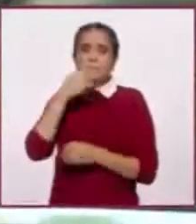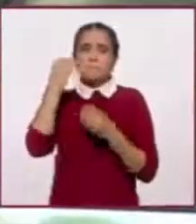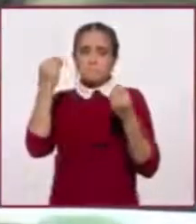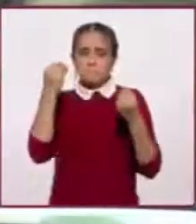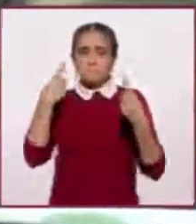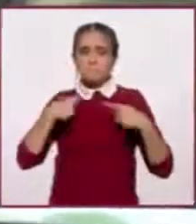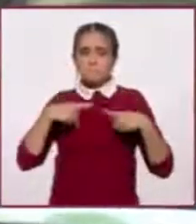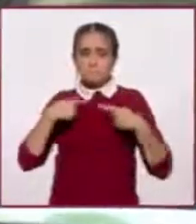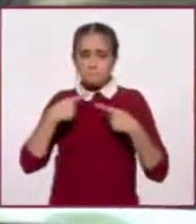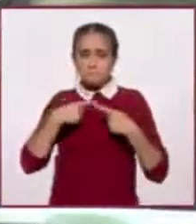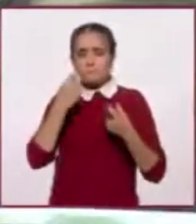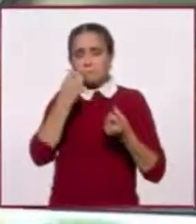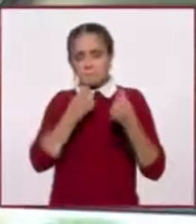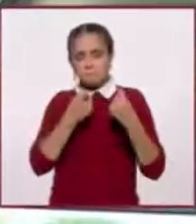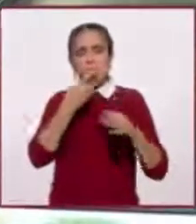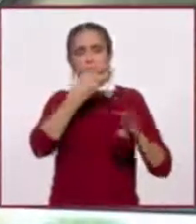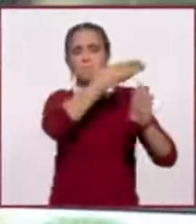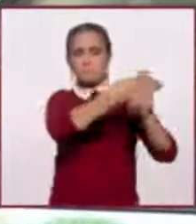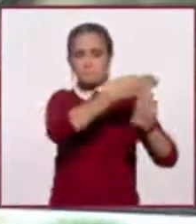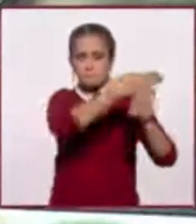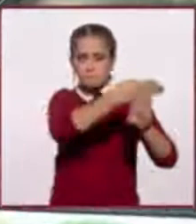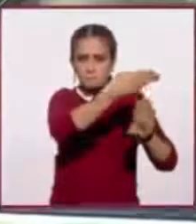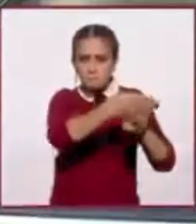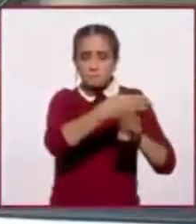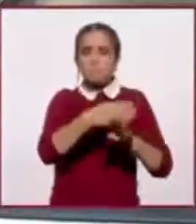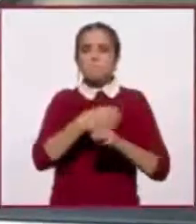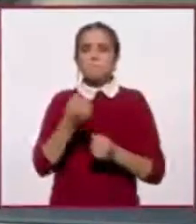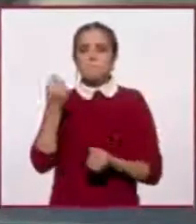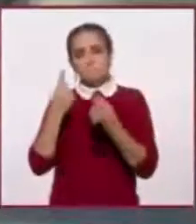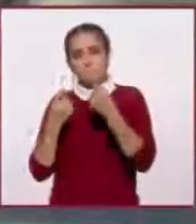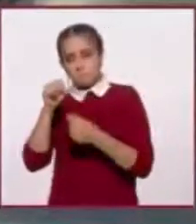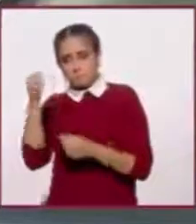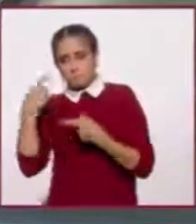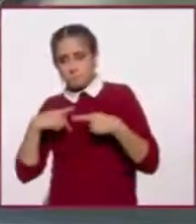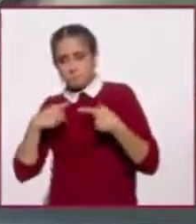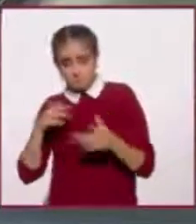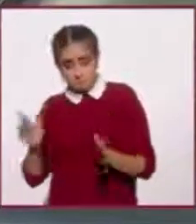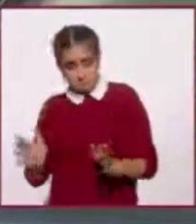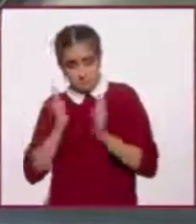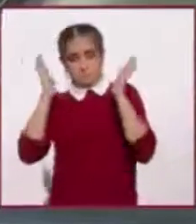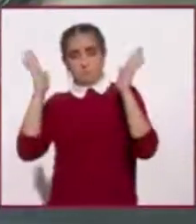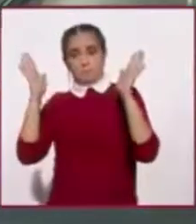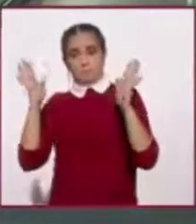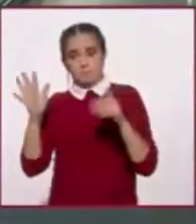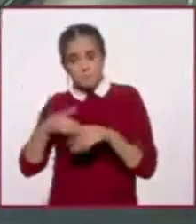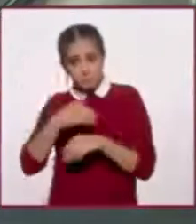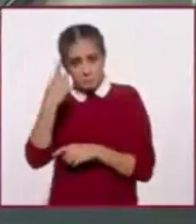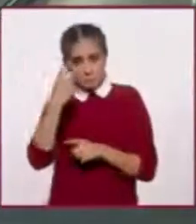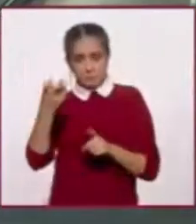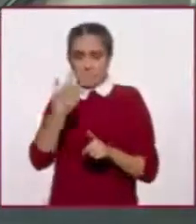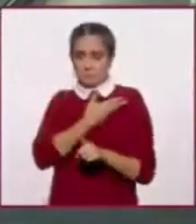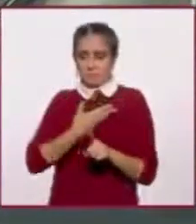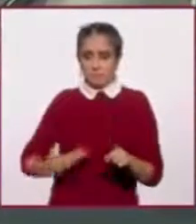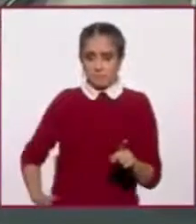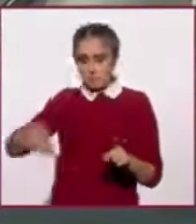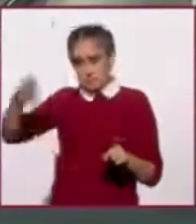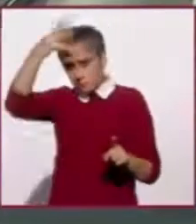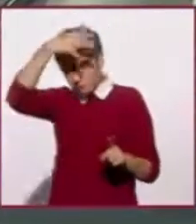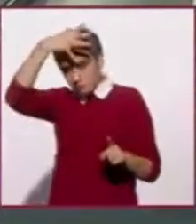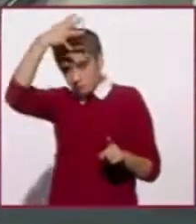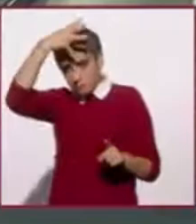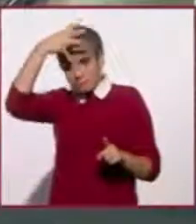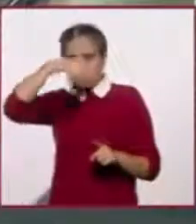eh, pues, ha, ha, ha sorprendido a, a muchos, porque, pues, un presidente como es el presidente Donald Trump, que es bastante